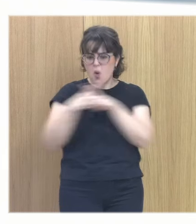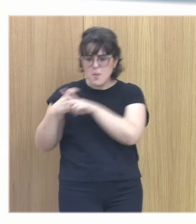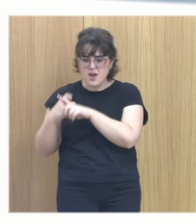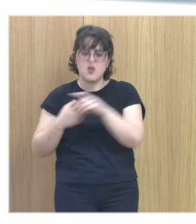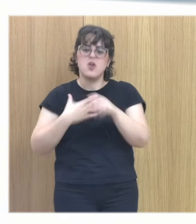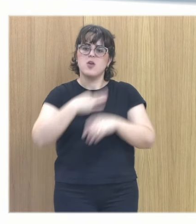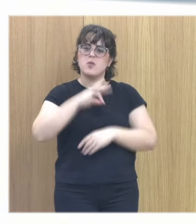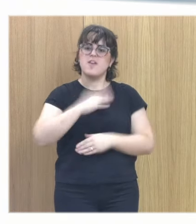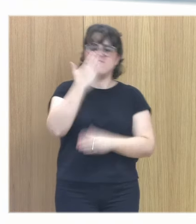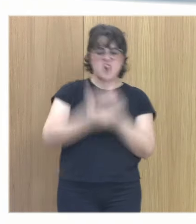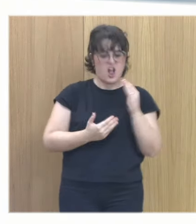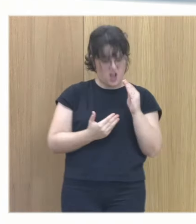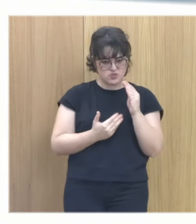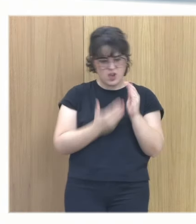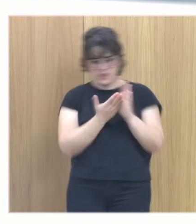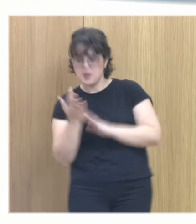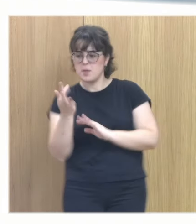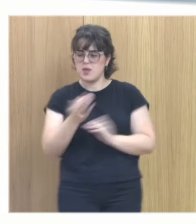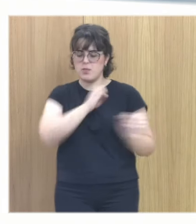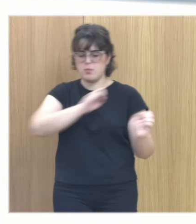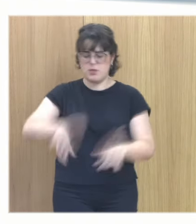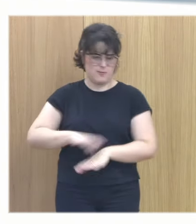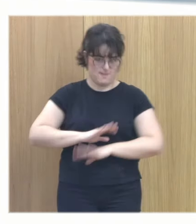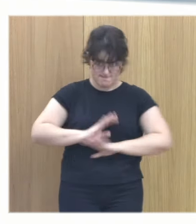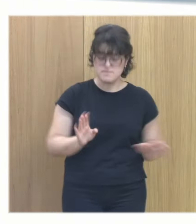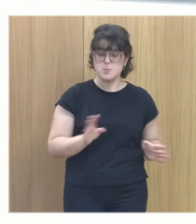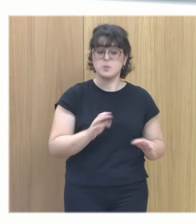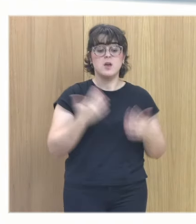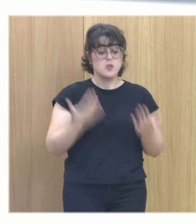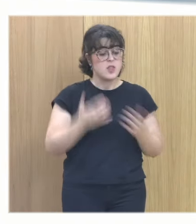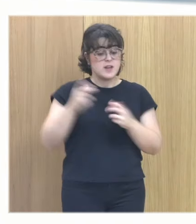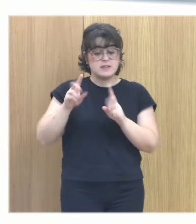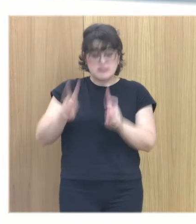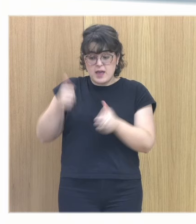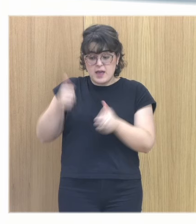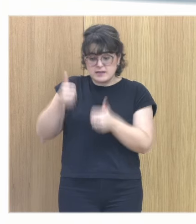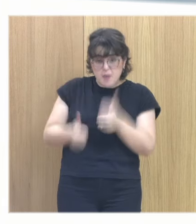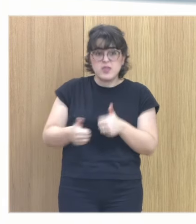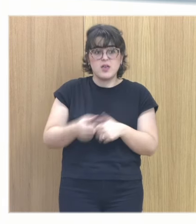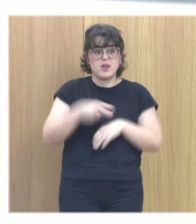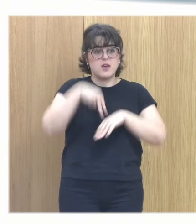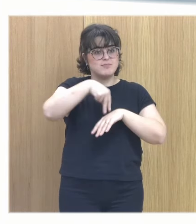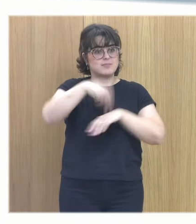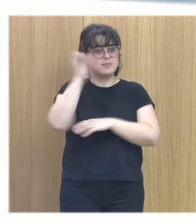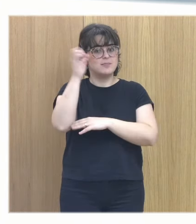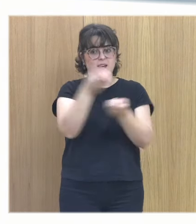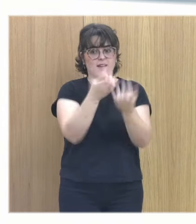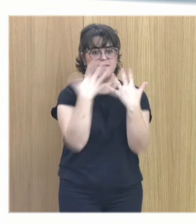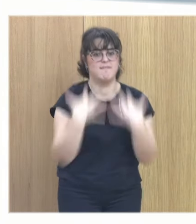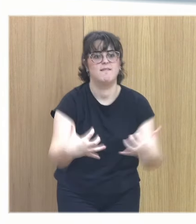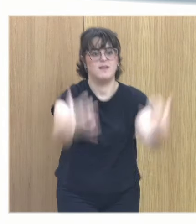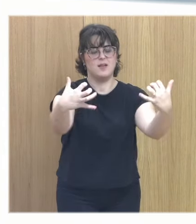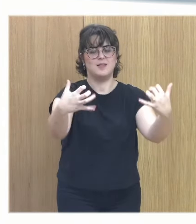una posibilidad de fracaso y como tal de agresión y de abandono entonces los exámenes las exposiciones en público todo lo que